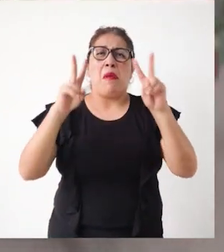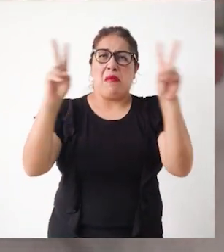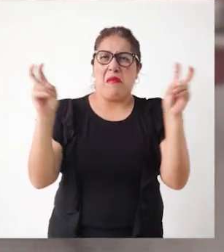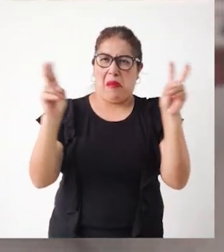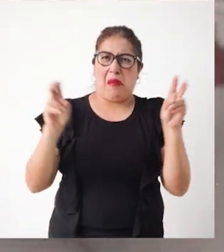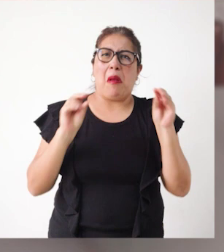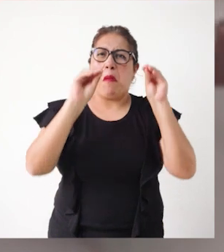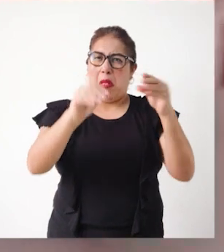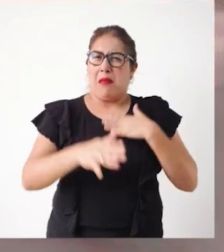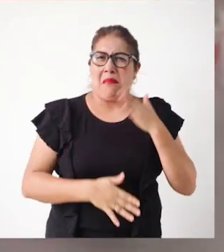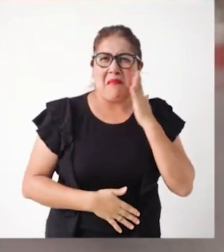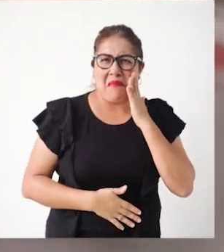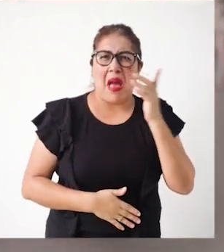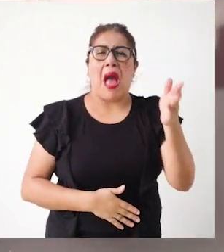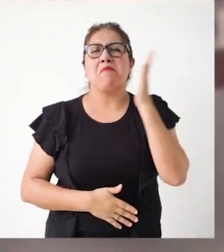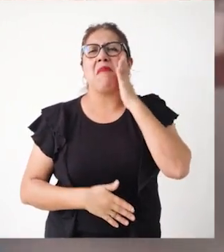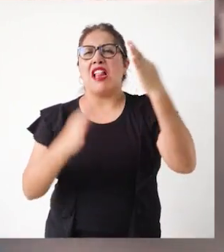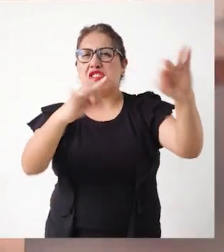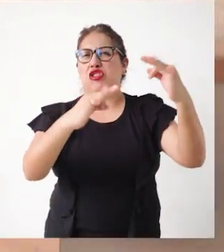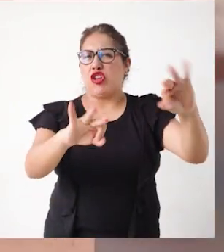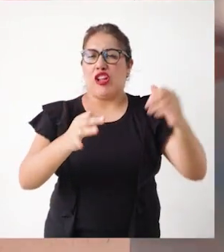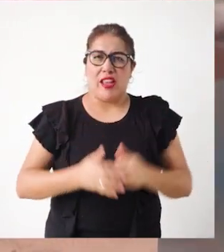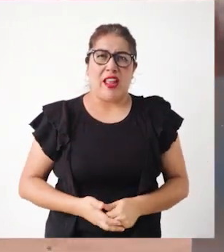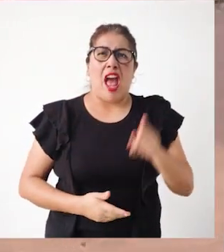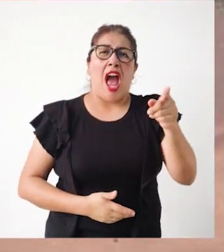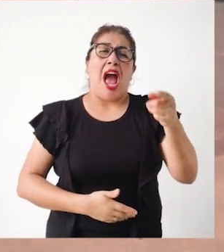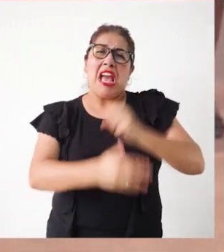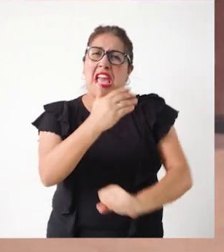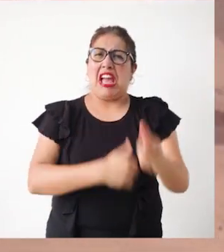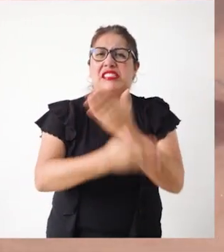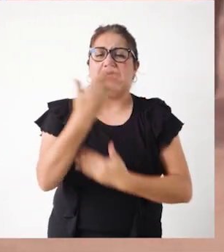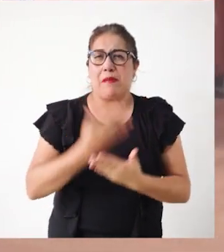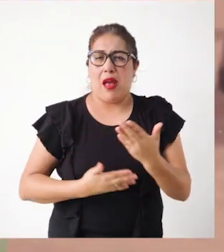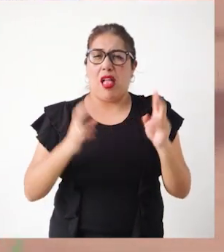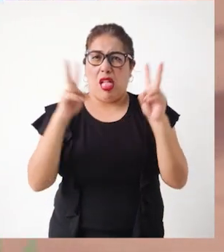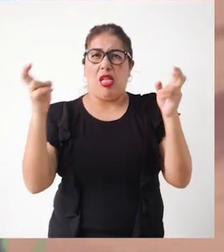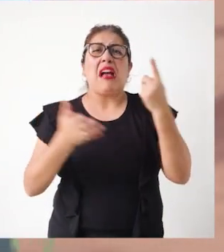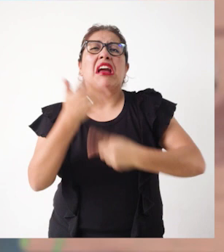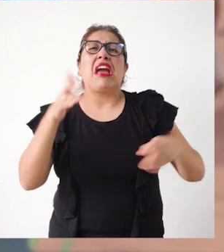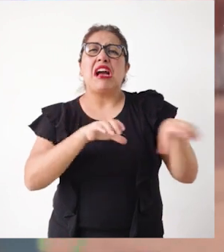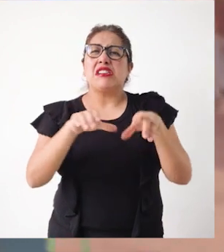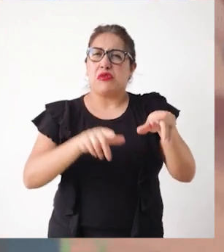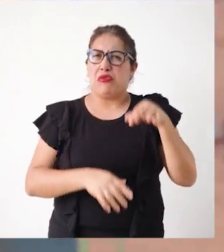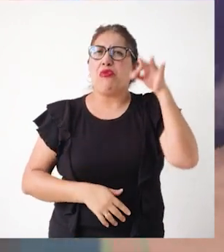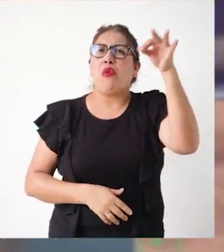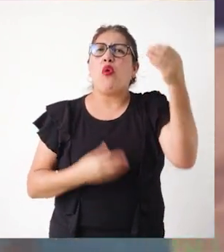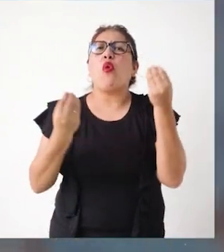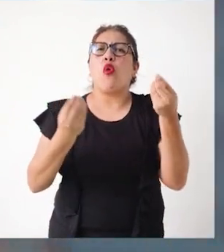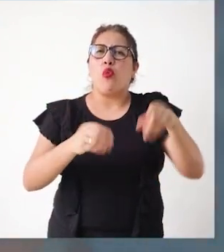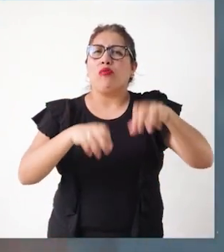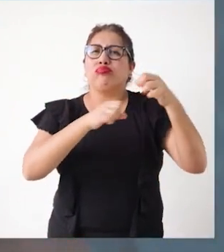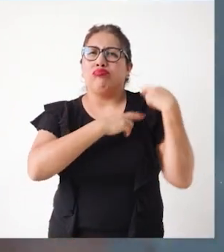etiquetas, ¿no? Madre soltera, hija con incapacidad. ¿Qué va a hacer ella?